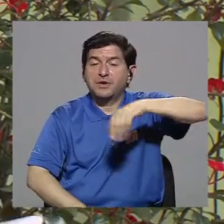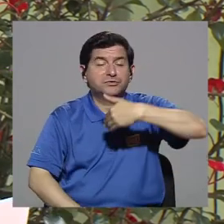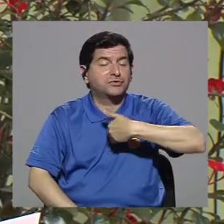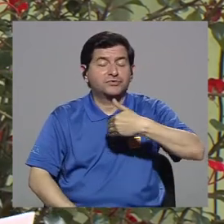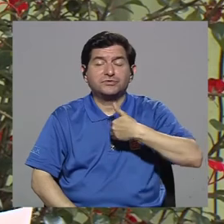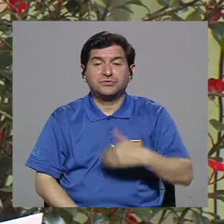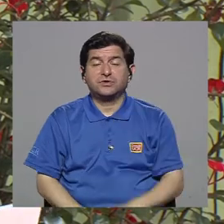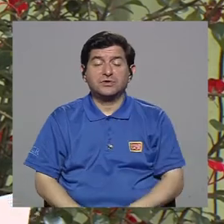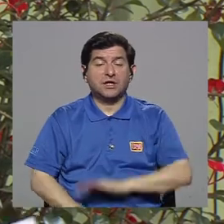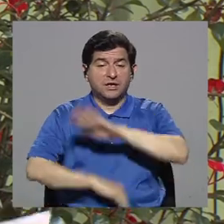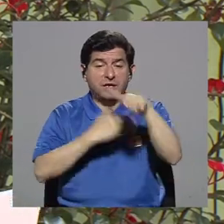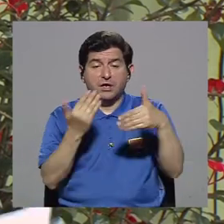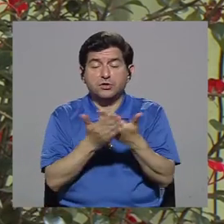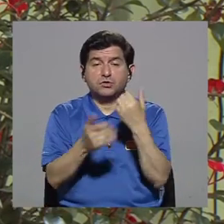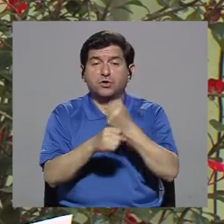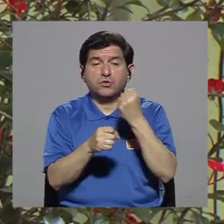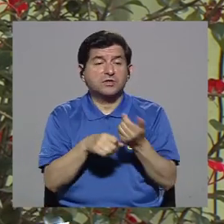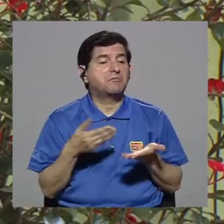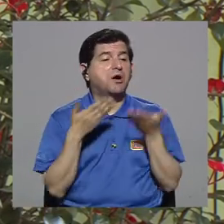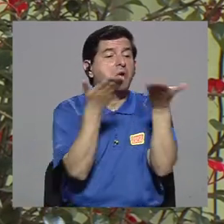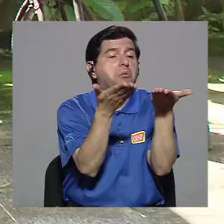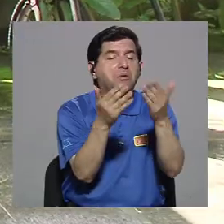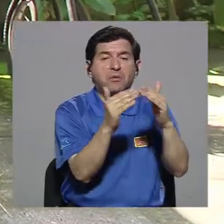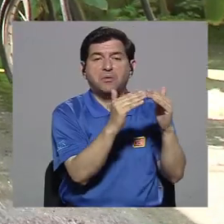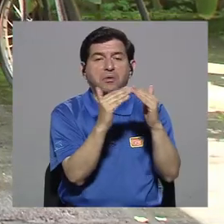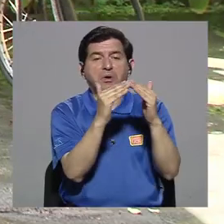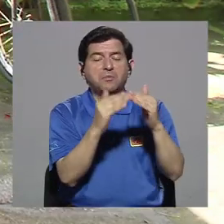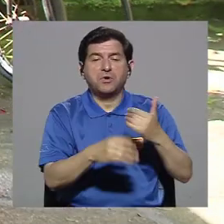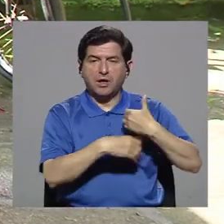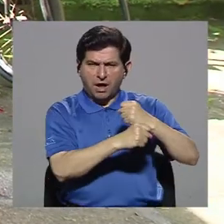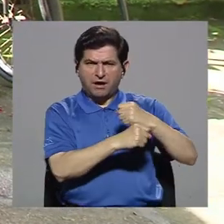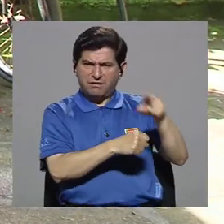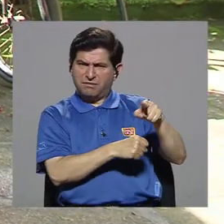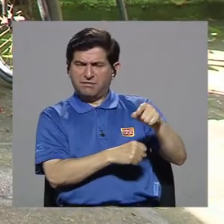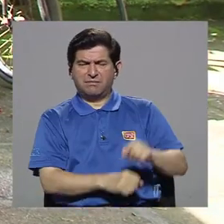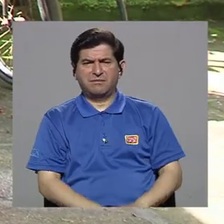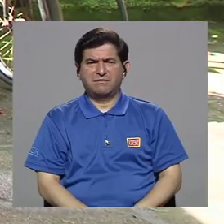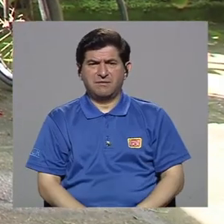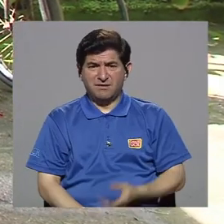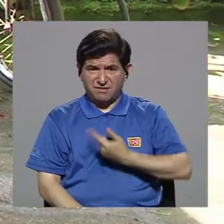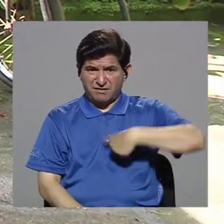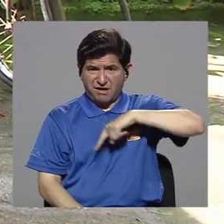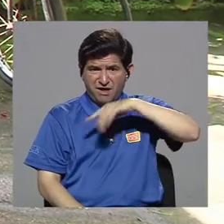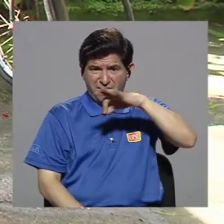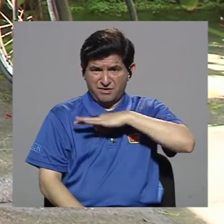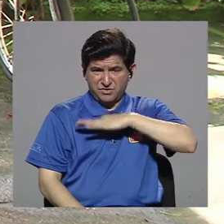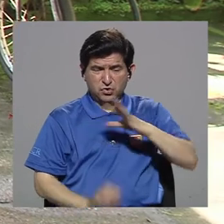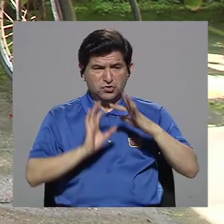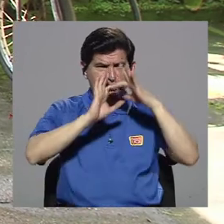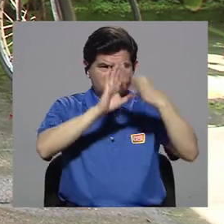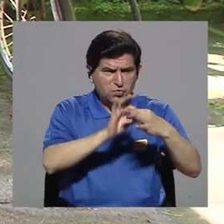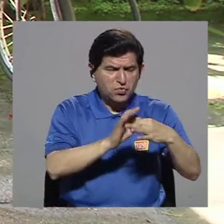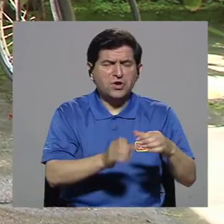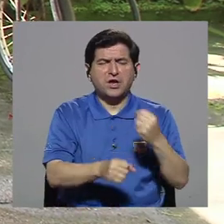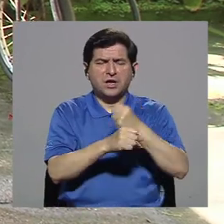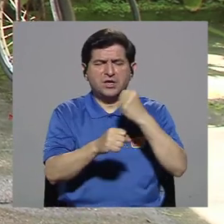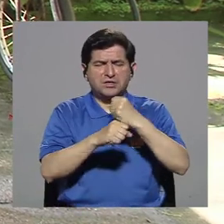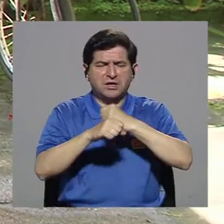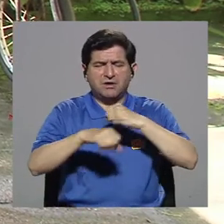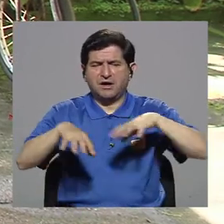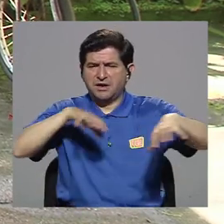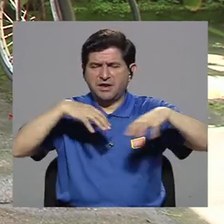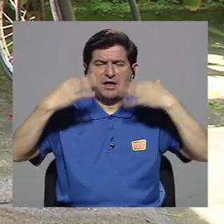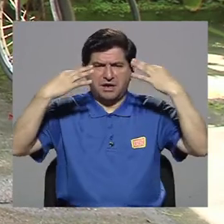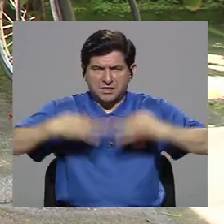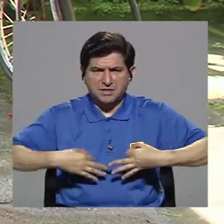nosotros no tenemos que dejarle todo el trabajo a las comunidades, porque además de lo que nos va a beneficiar de unirnos, de hacer ejercicio